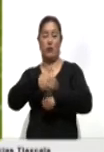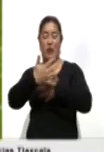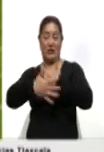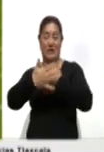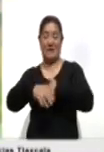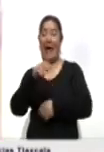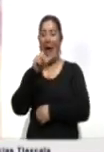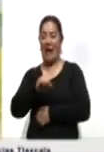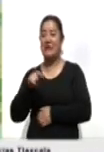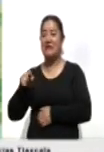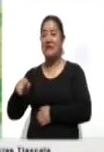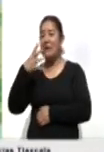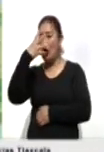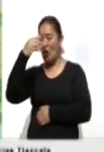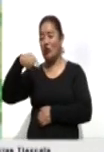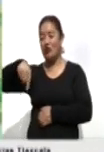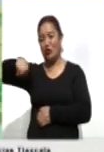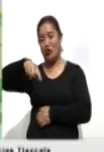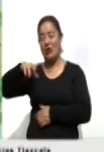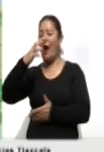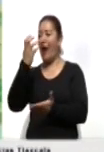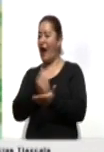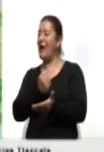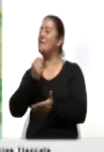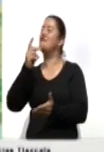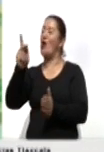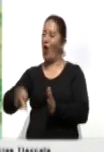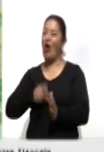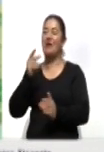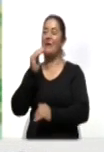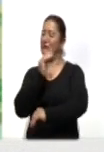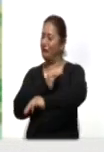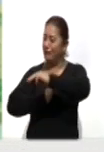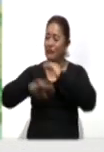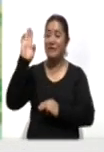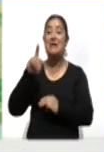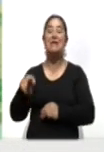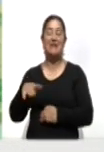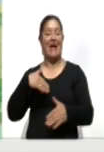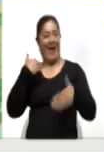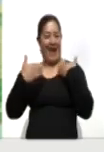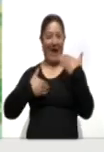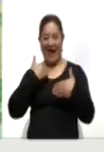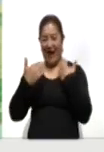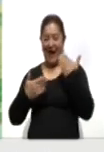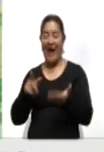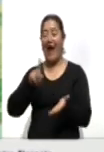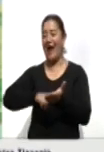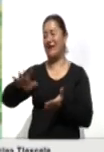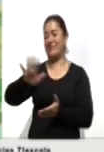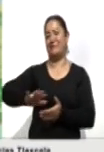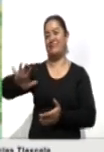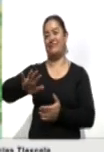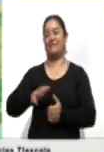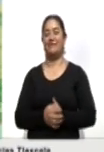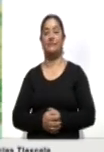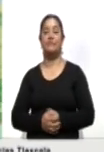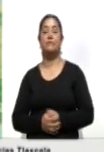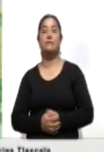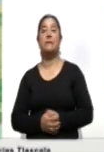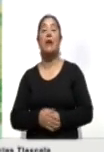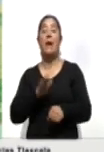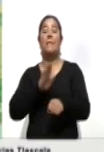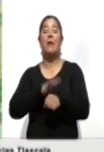Y pues de esta forma los Coyotes de Tlaxcala vuelven a respirar y sobre todo a tener alegría al interior del plantel. Vamos a más